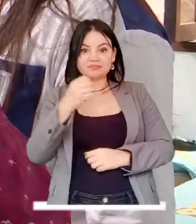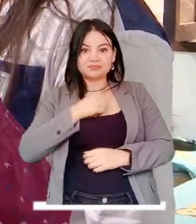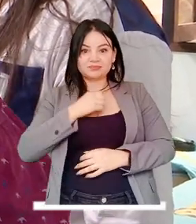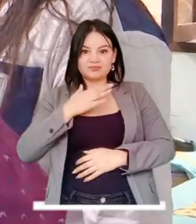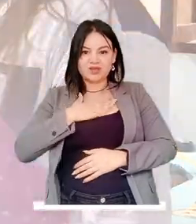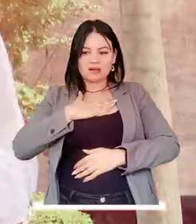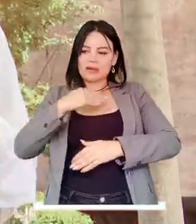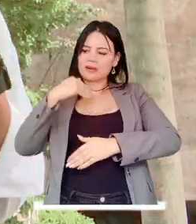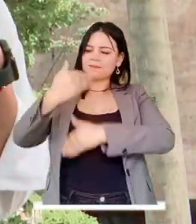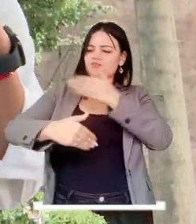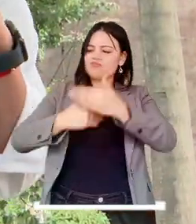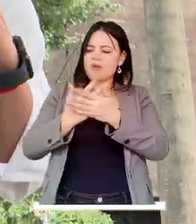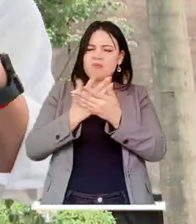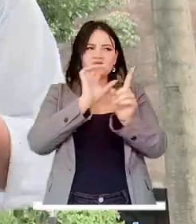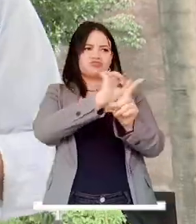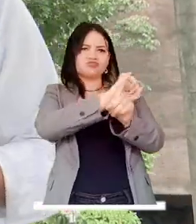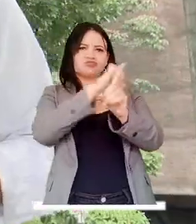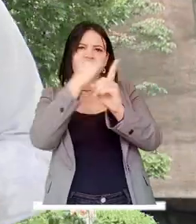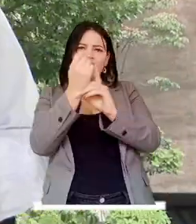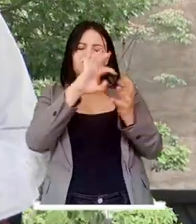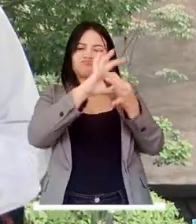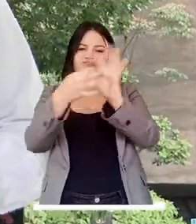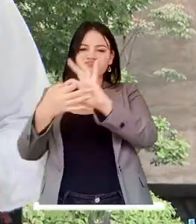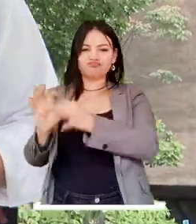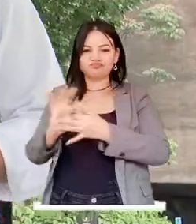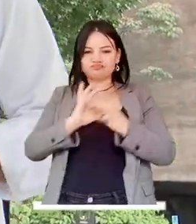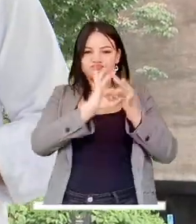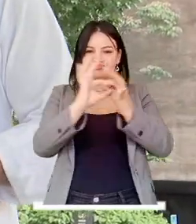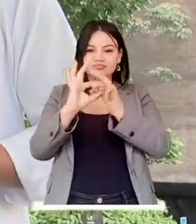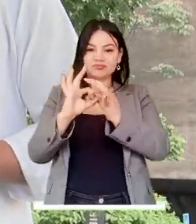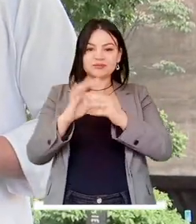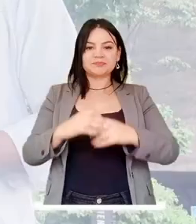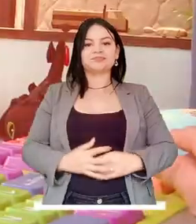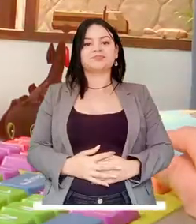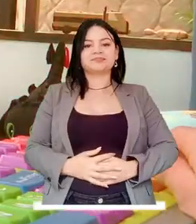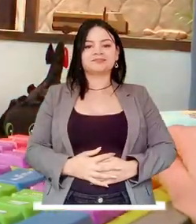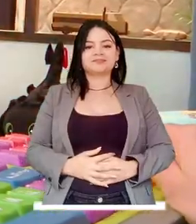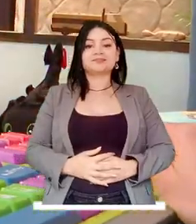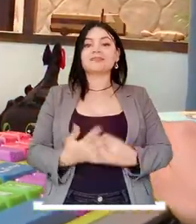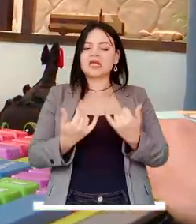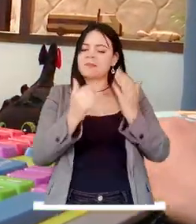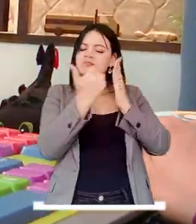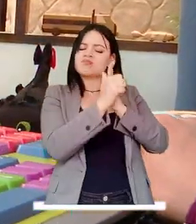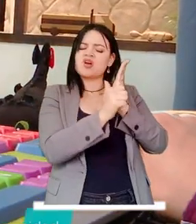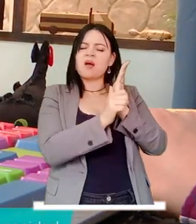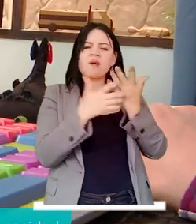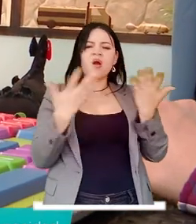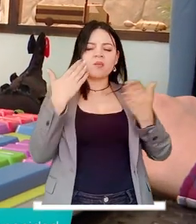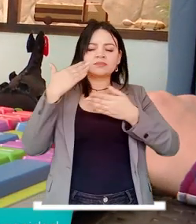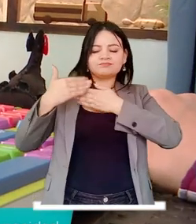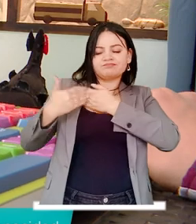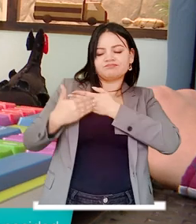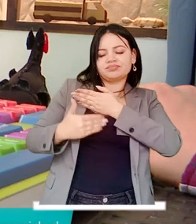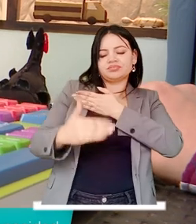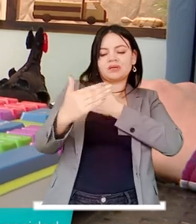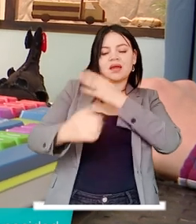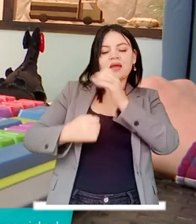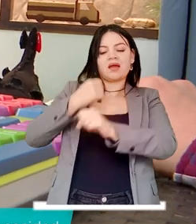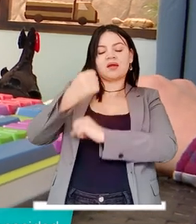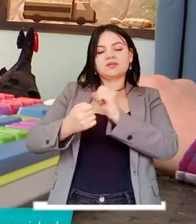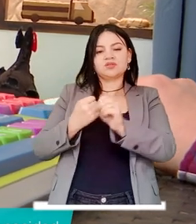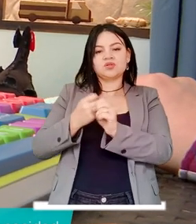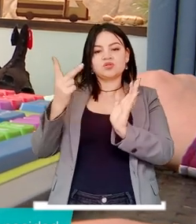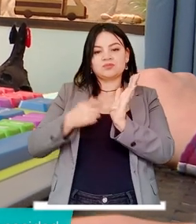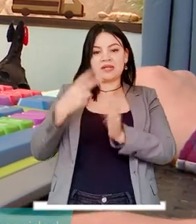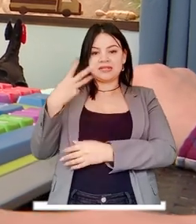oportunidades para poder recomponer el tejido social. Es un programa que existe desde el año 2013